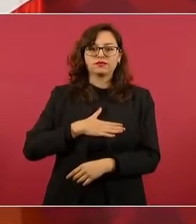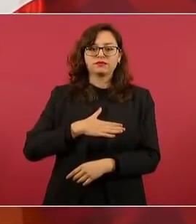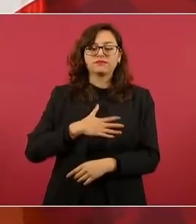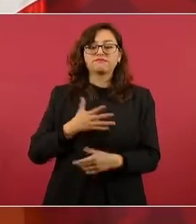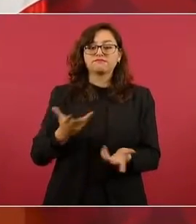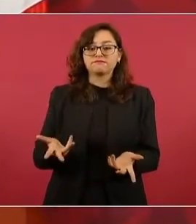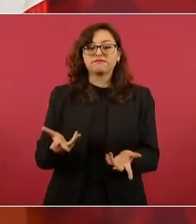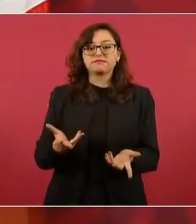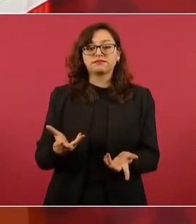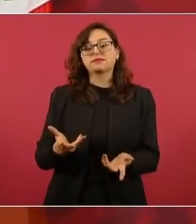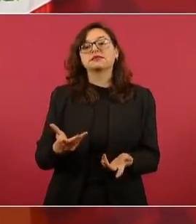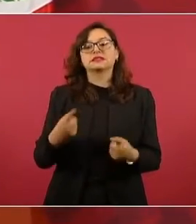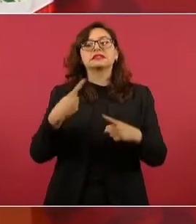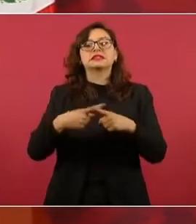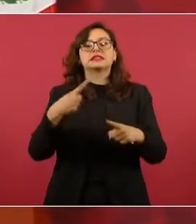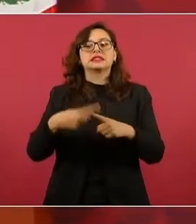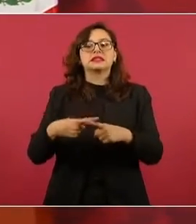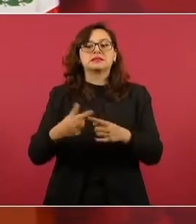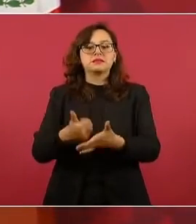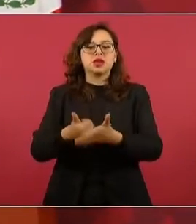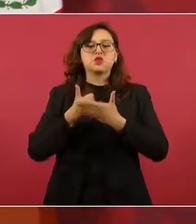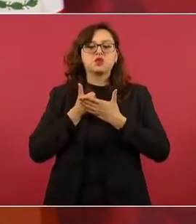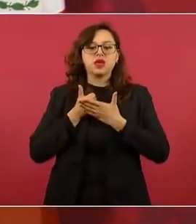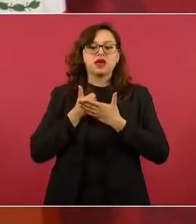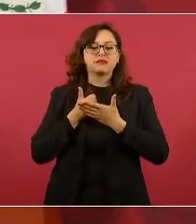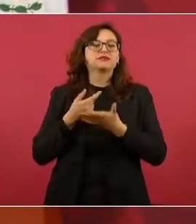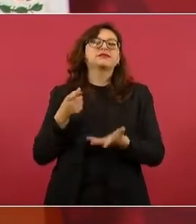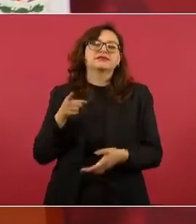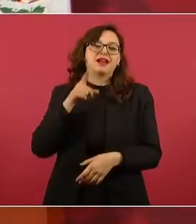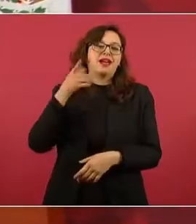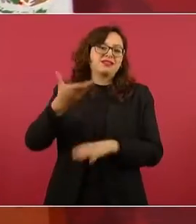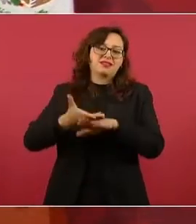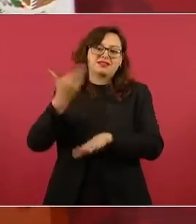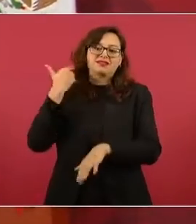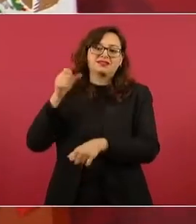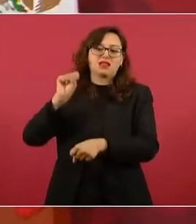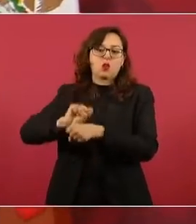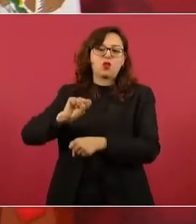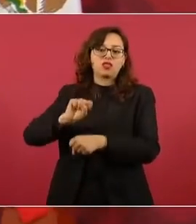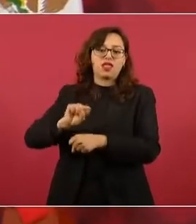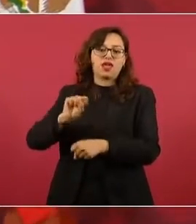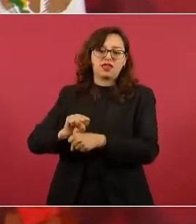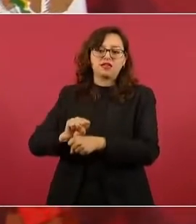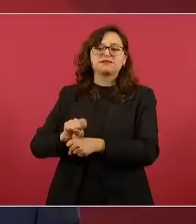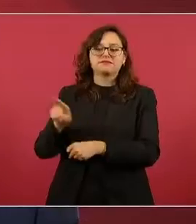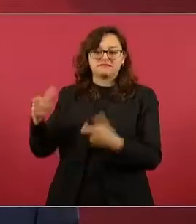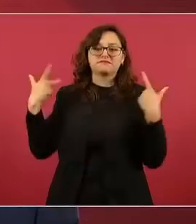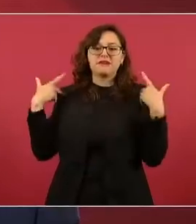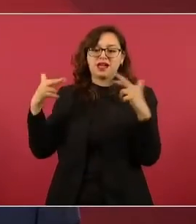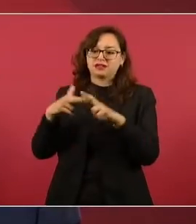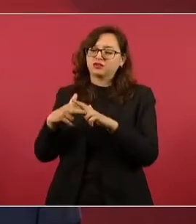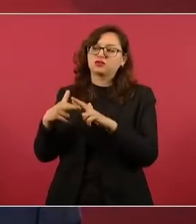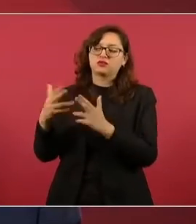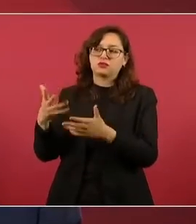influyó mucho fue un maestro de secundaria, siempre lo platico, todavía vive mi maestro,